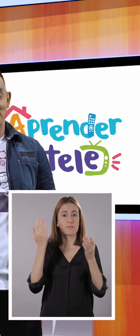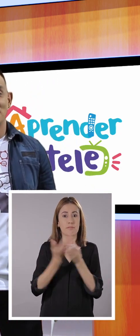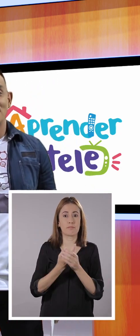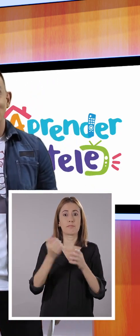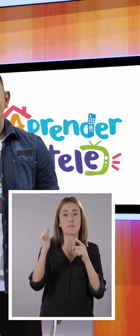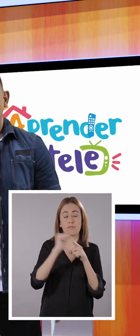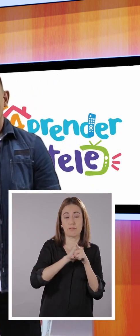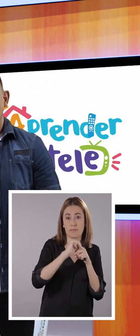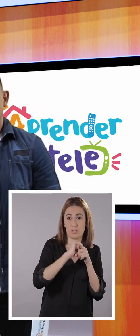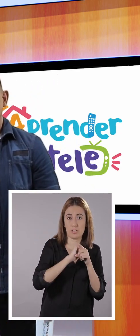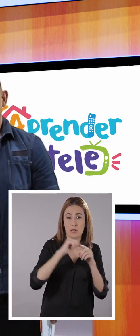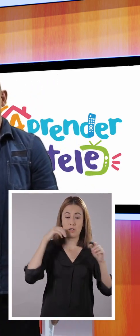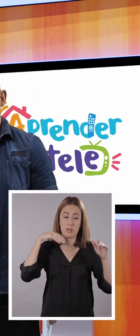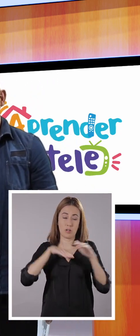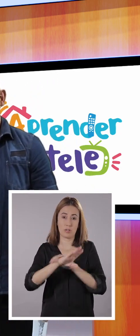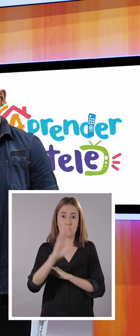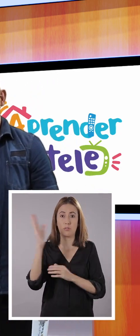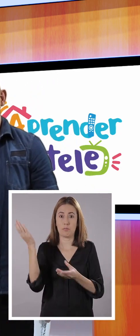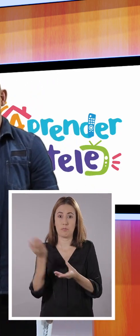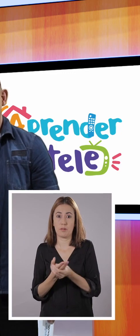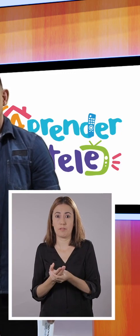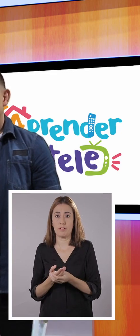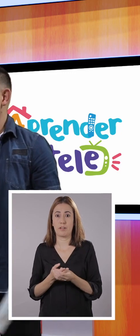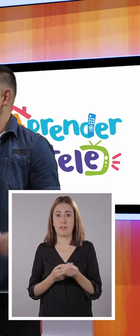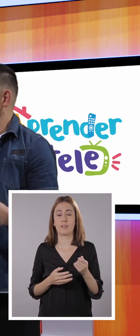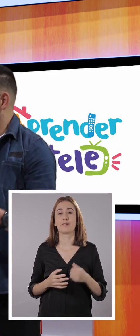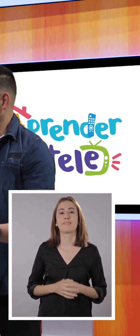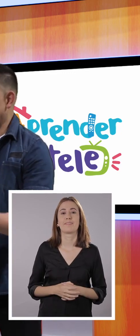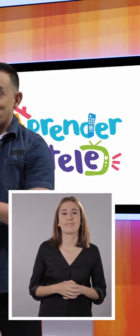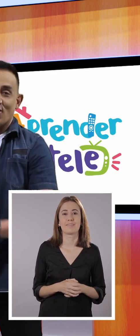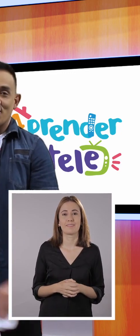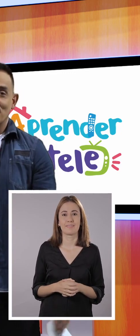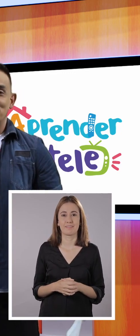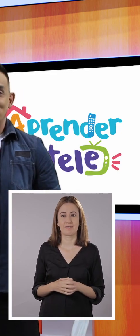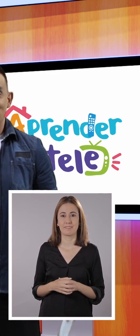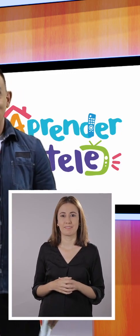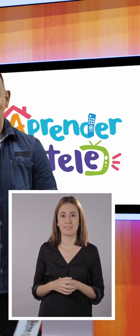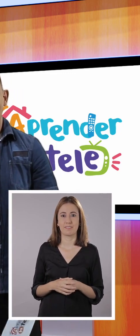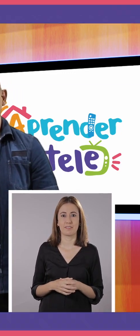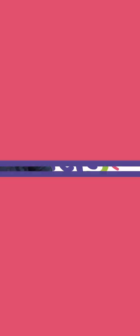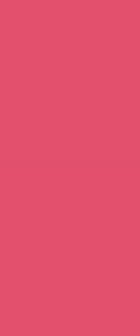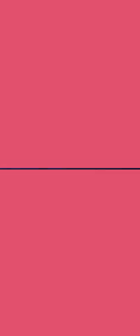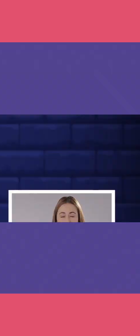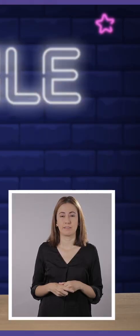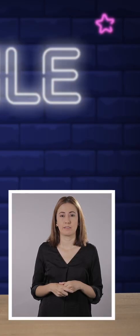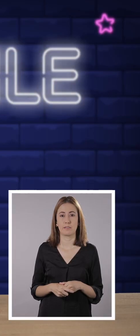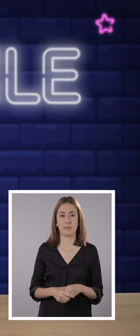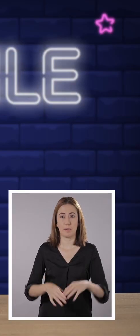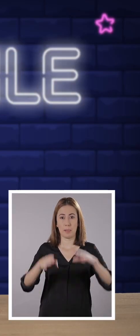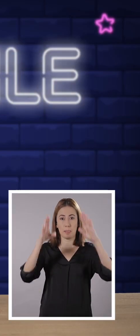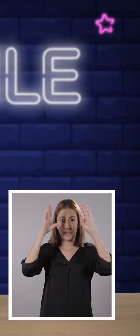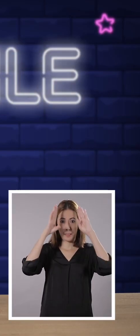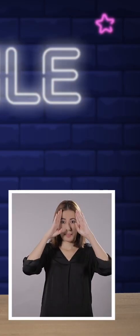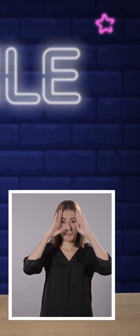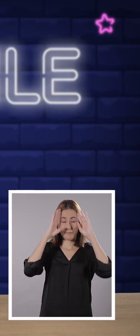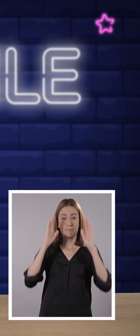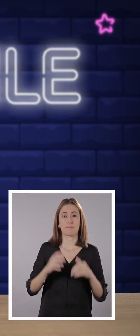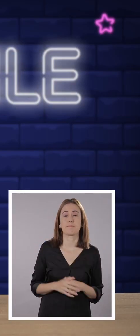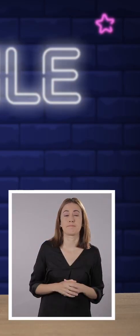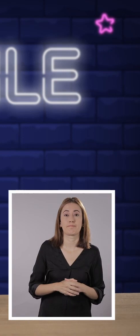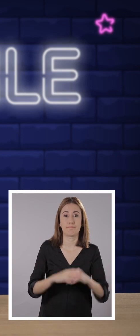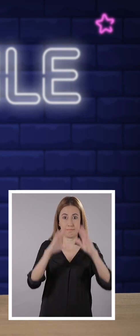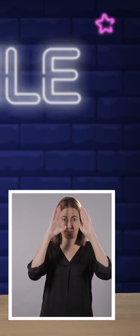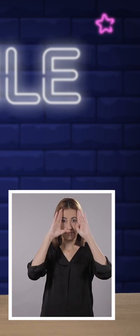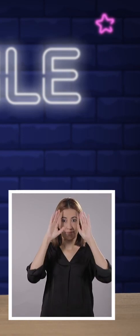Pueden hacer ejercicios en casa y guardarlos en su portafolio. Pueden Observa con atención.